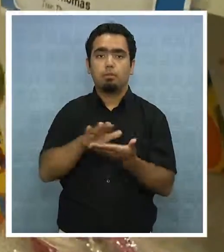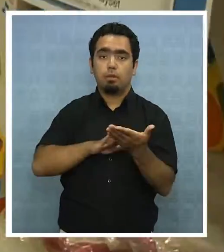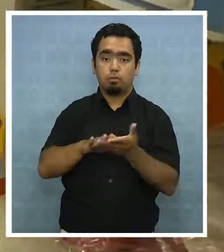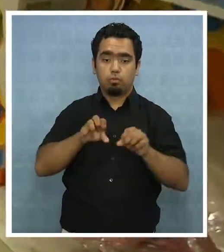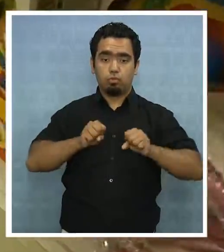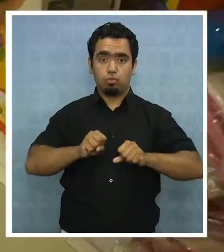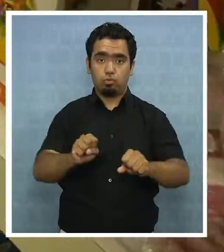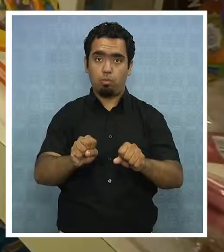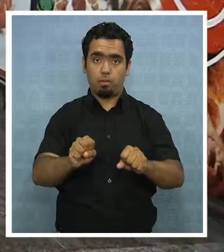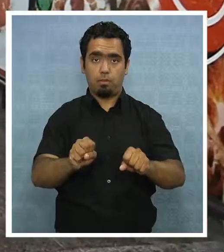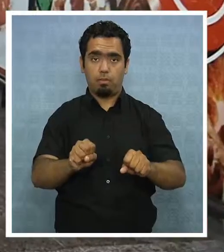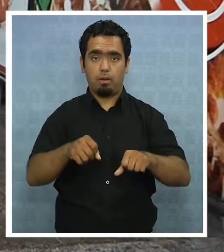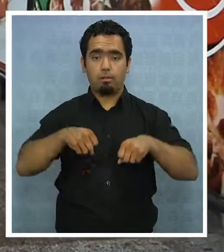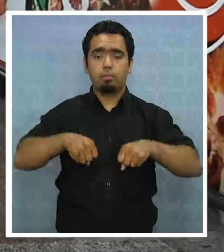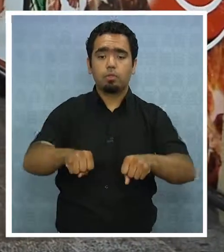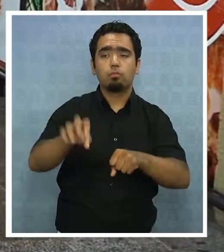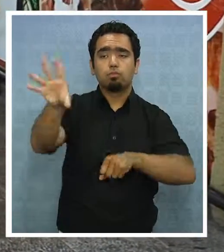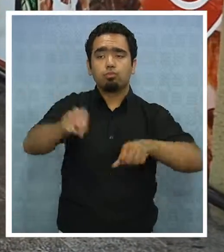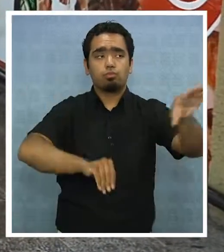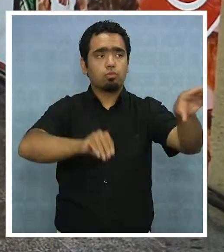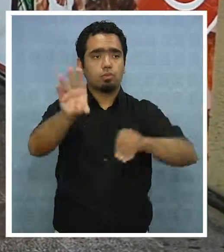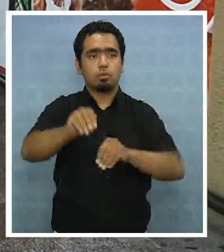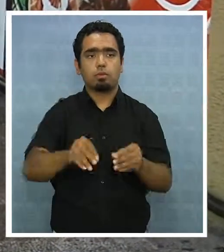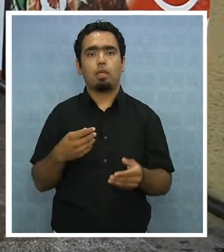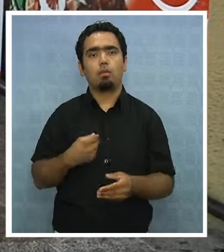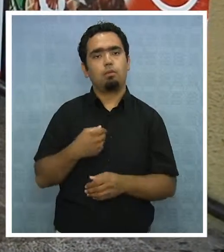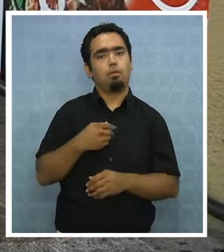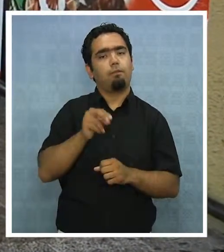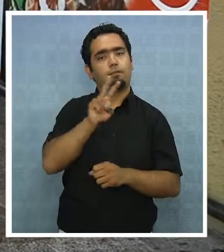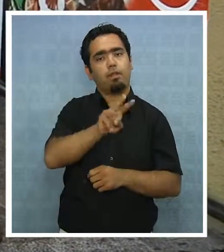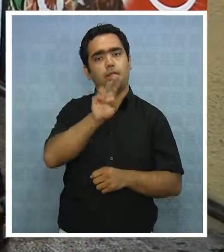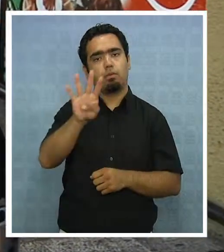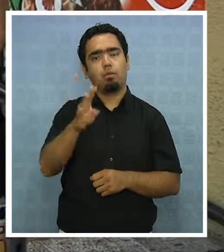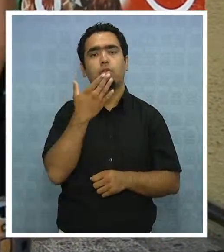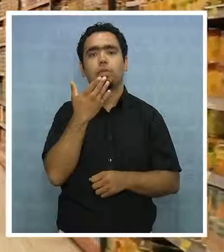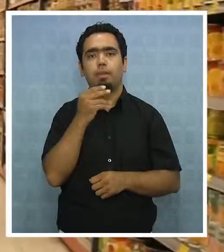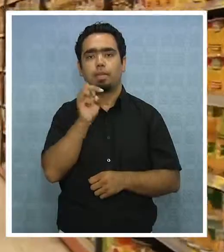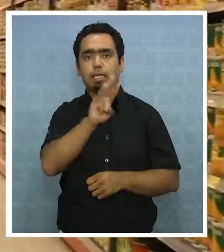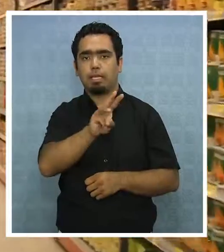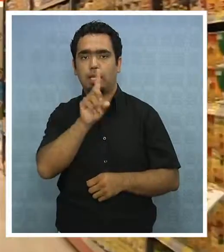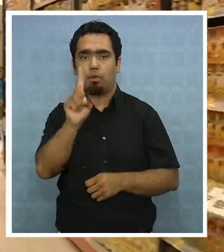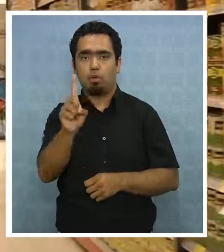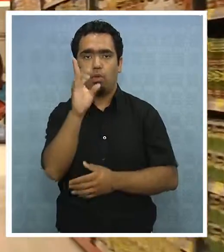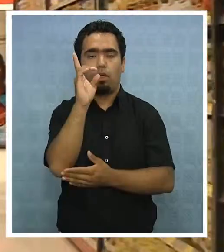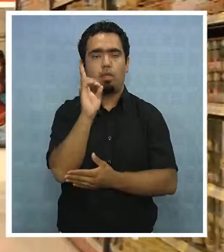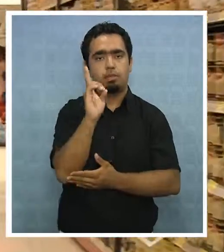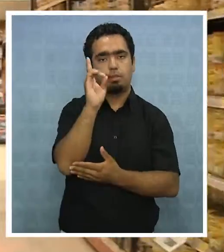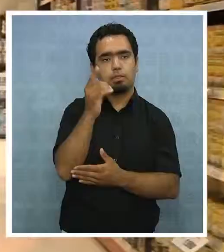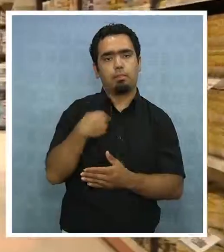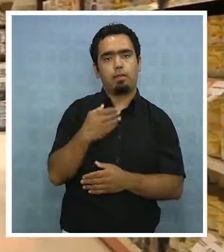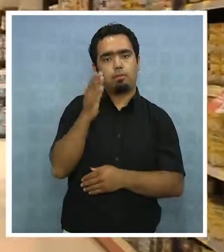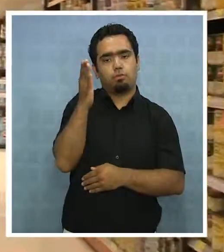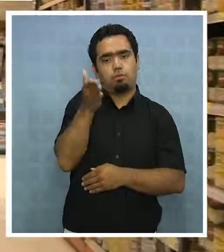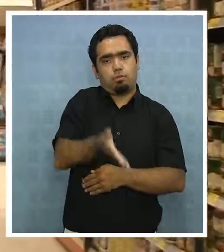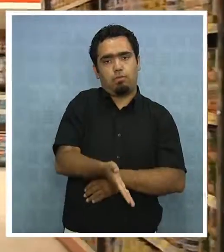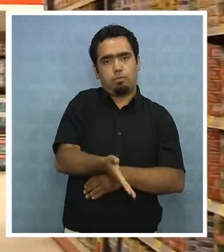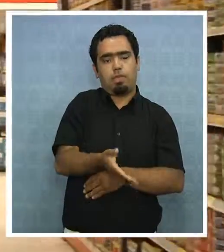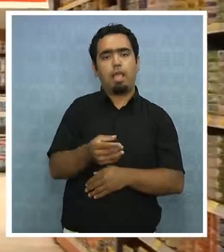caso de los supermercados, estos dejarán de atender los días 24 y 31 de diciembre a las 20 horas.